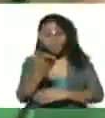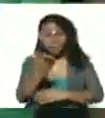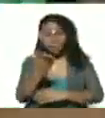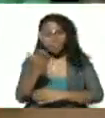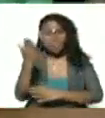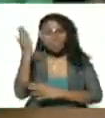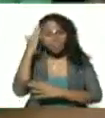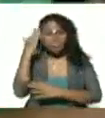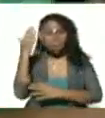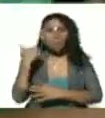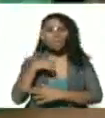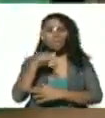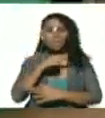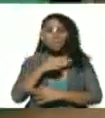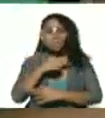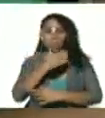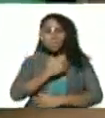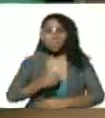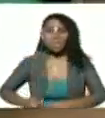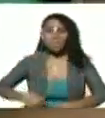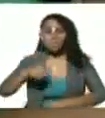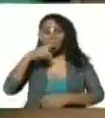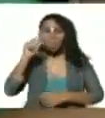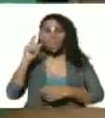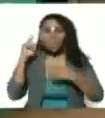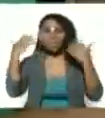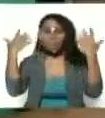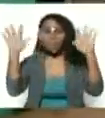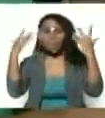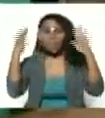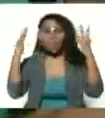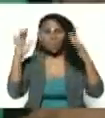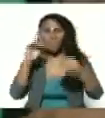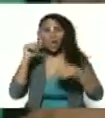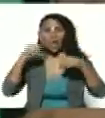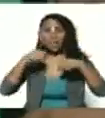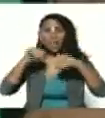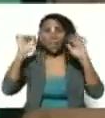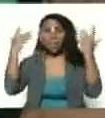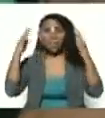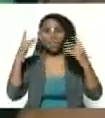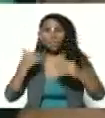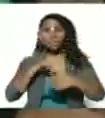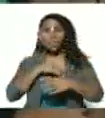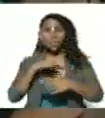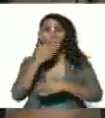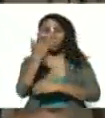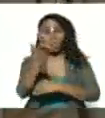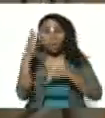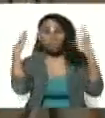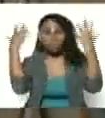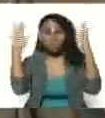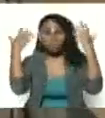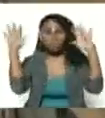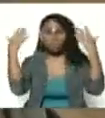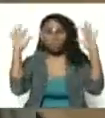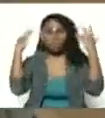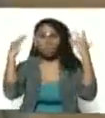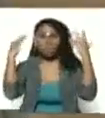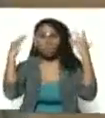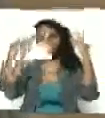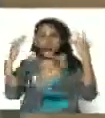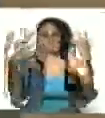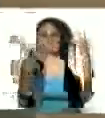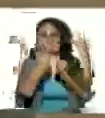presidente nicolás maduro con este aplauso con este aplauso que le vamos a dar con el pueblo